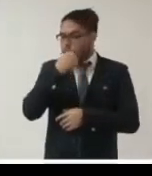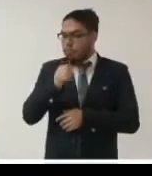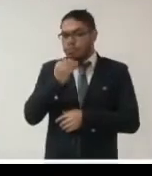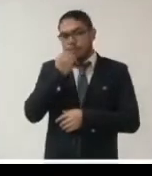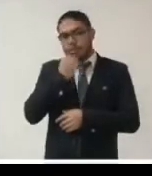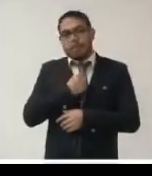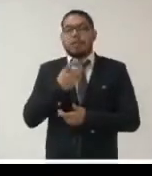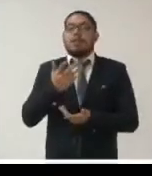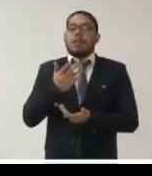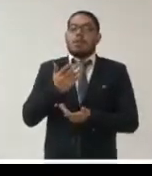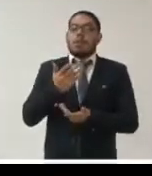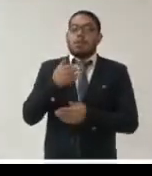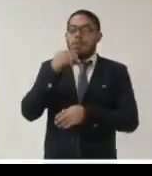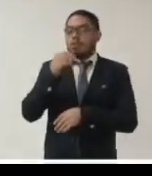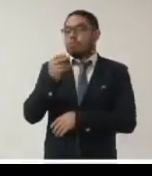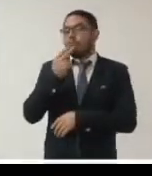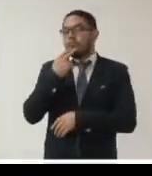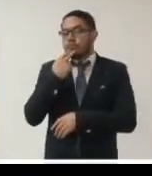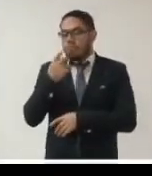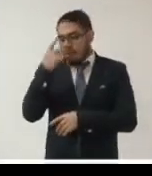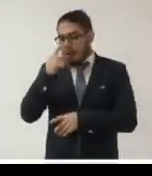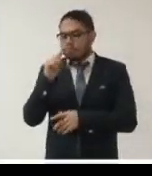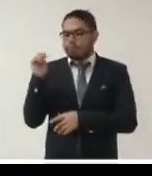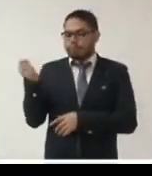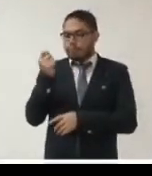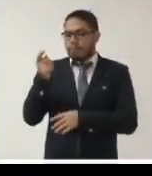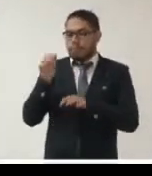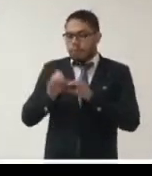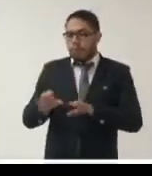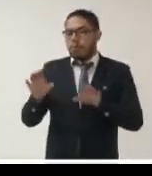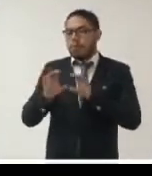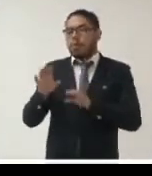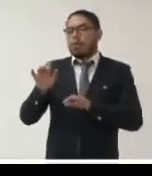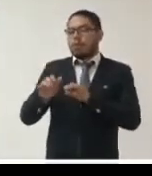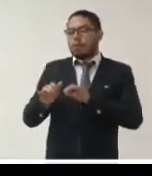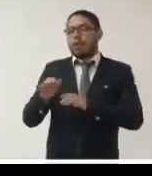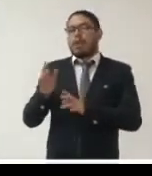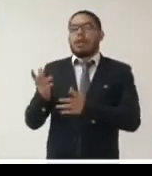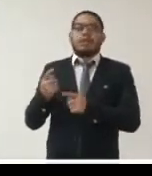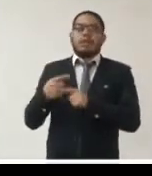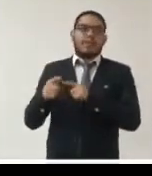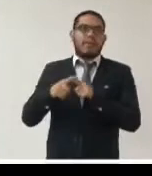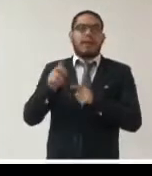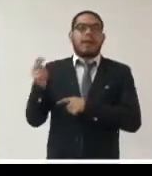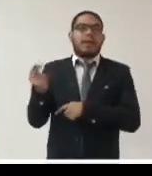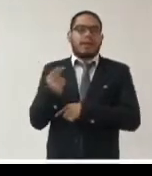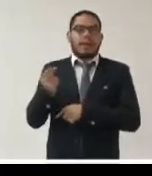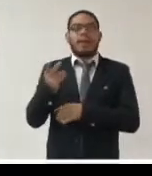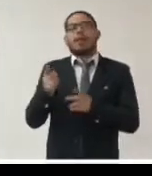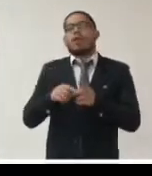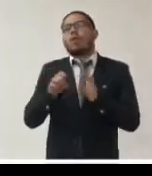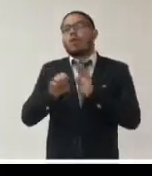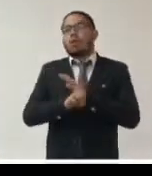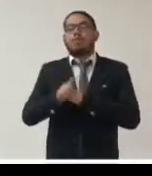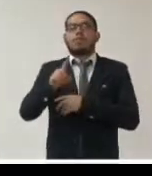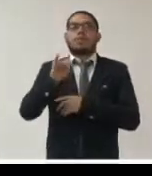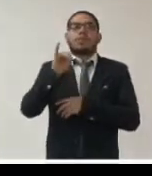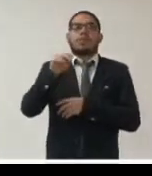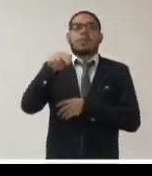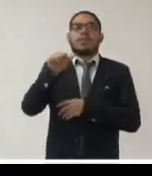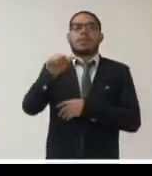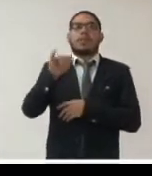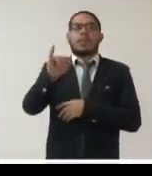tecnologías para satisfacer nuestras necesidades y como es el caso del INAI y de todos los